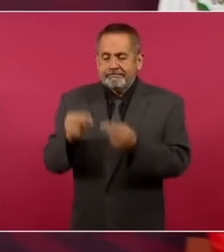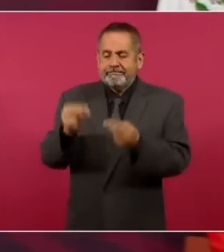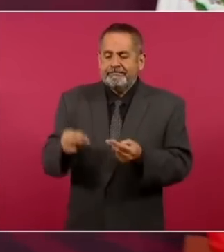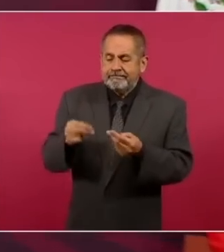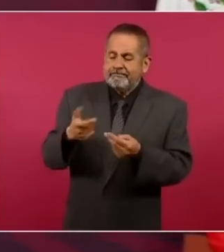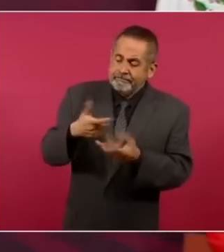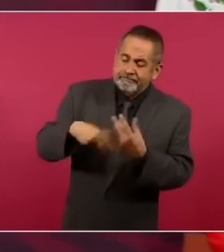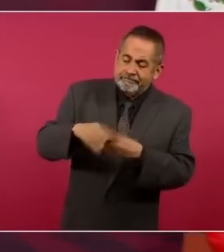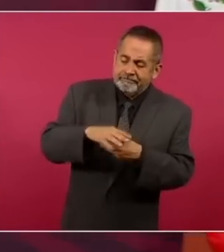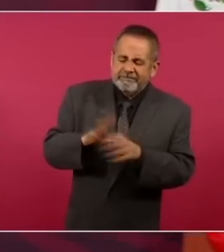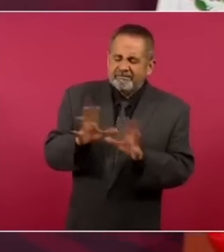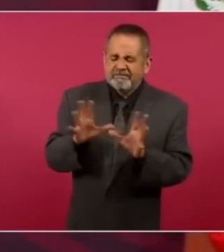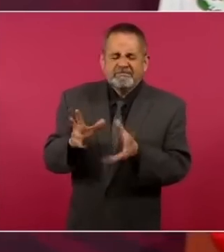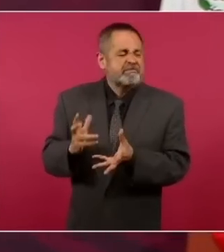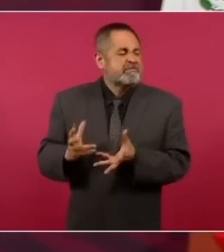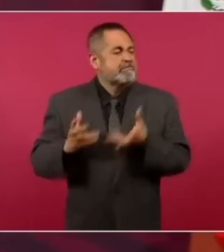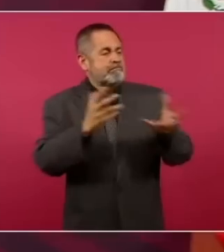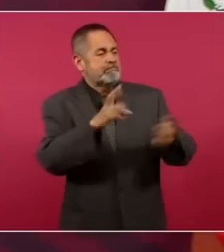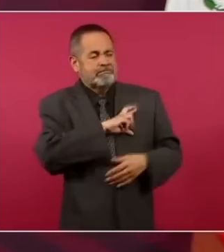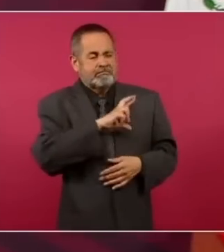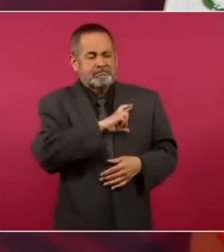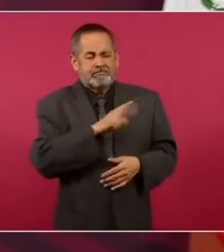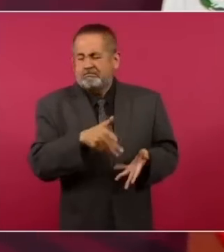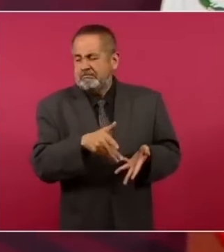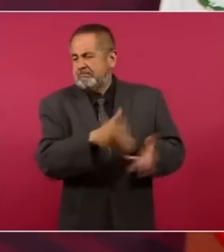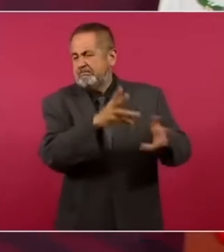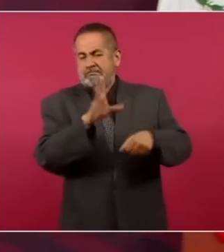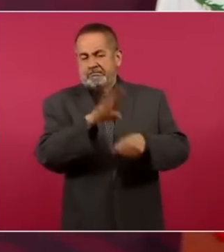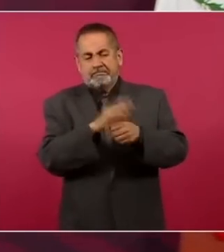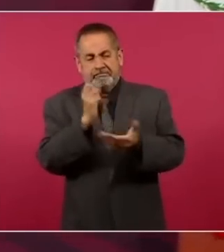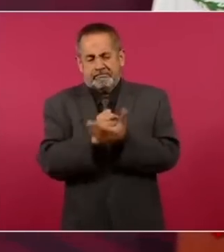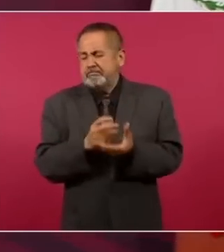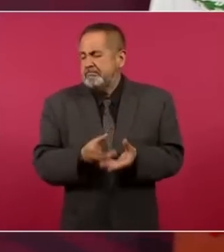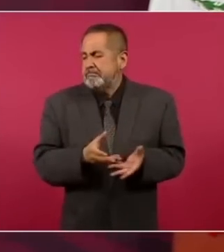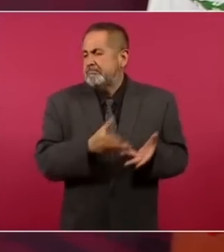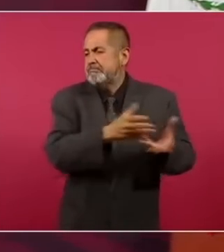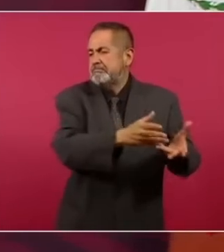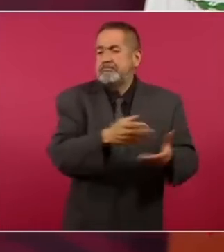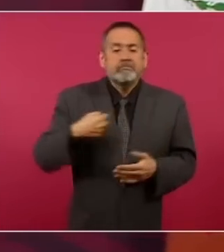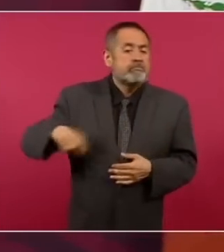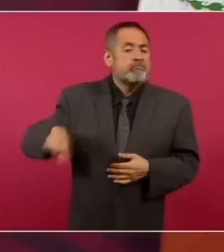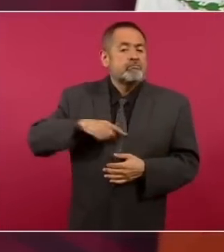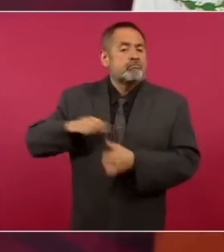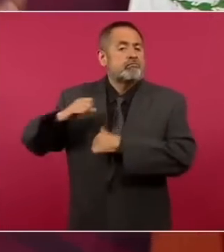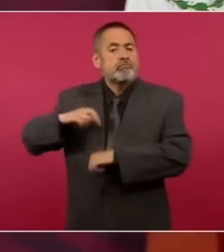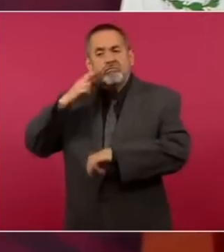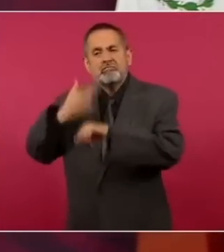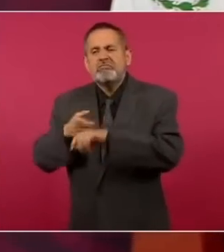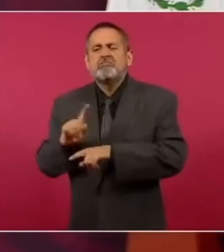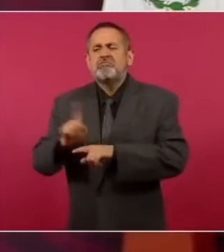de parte de la Nación o del Estado para poder